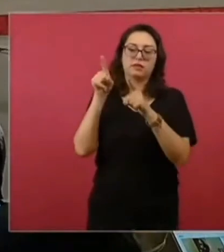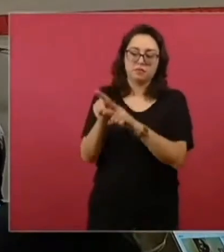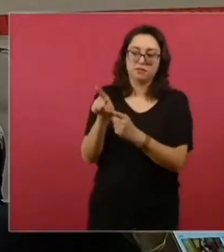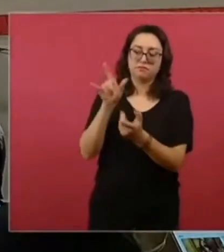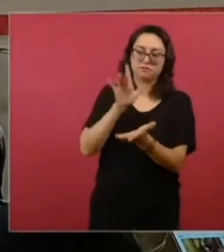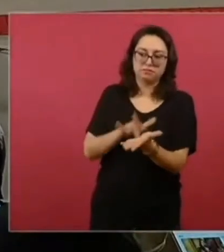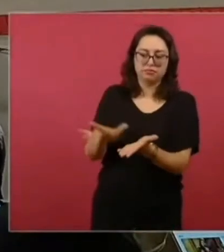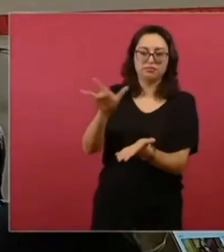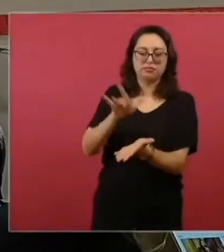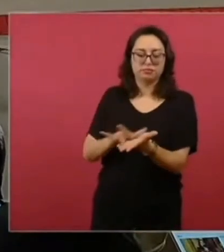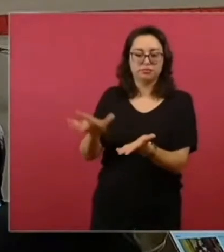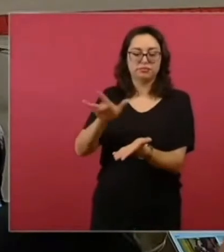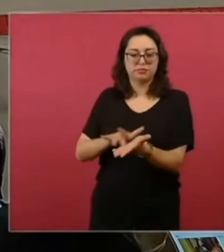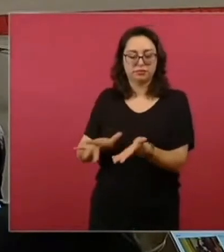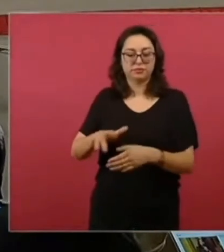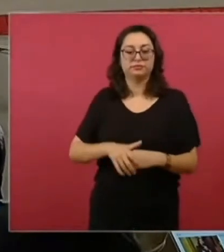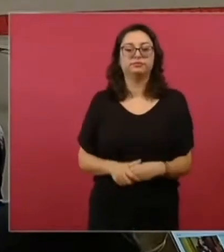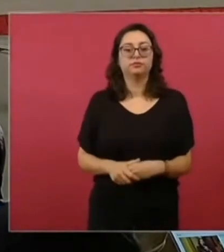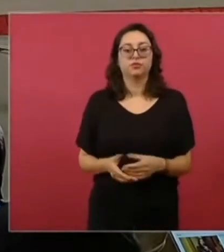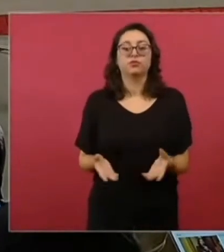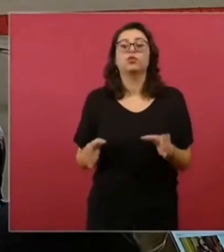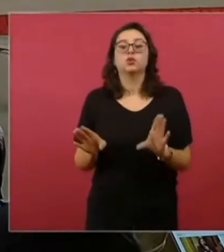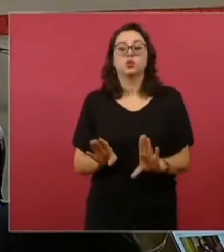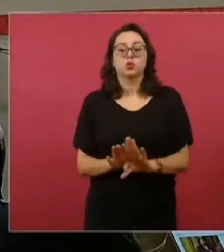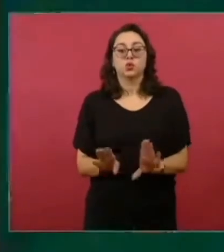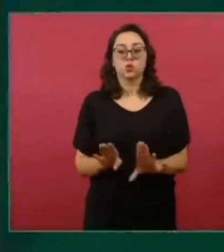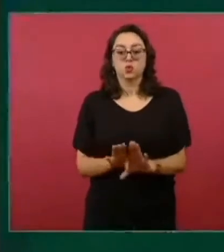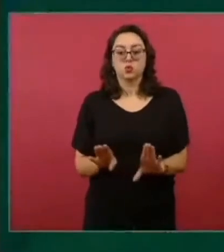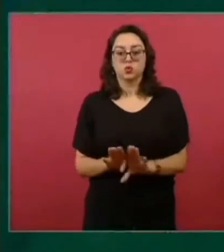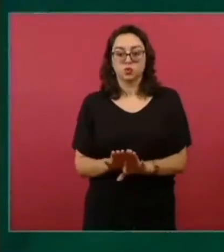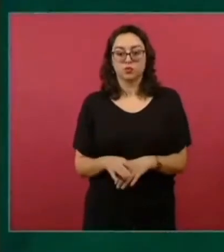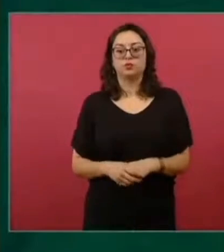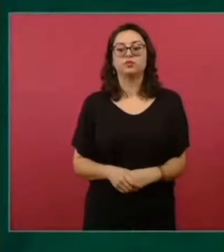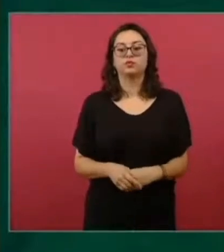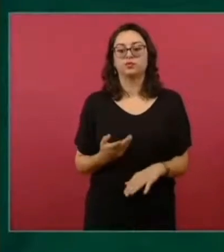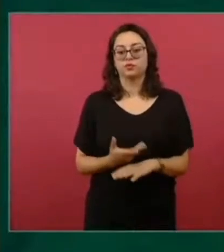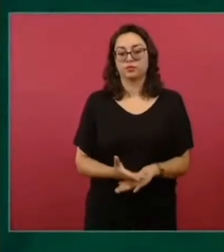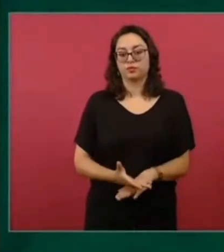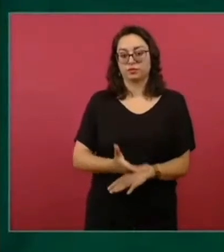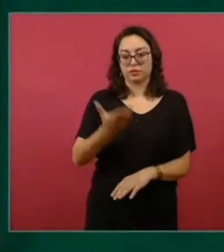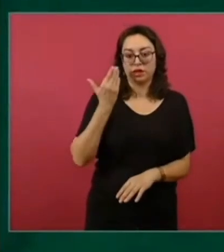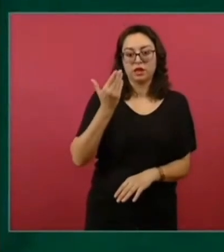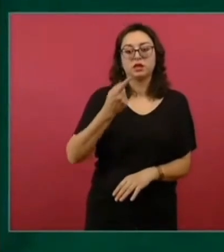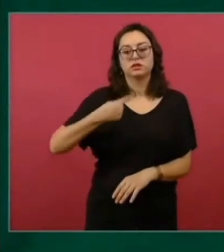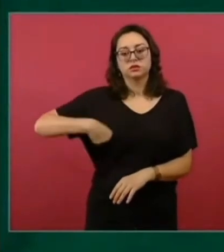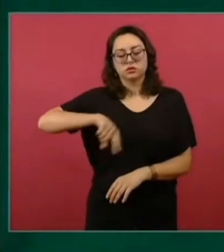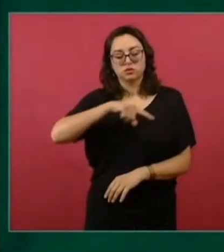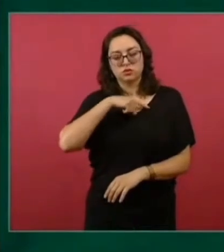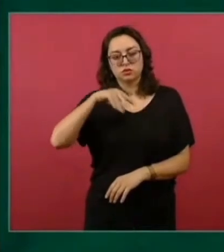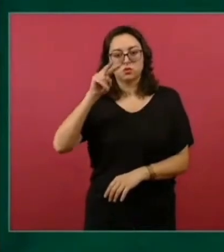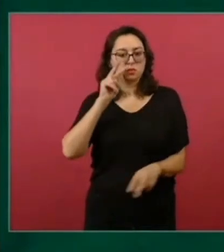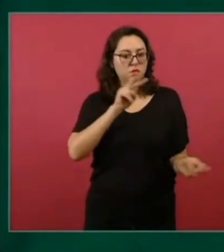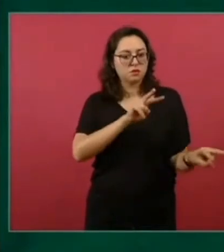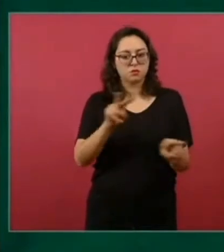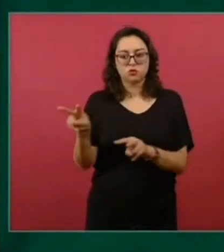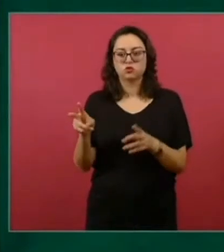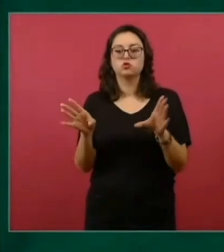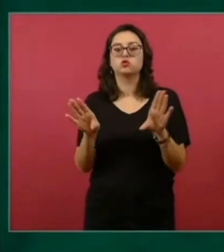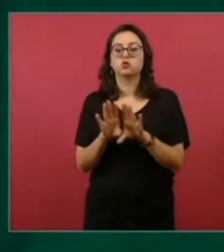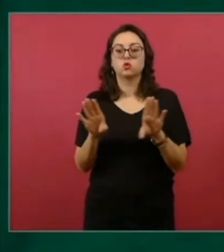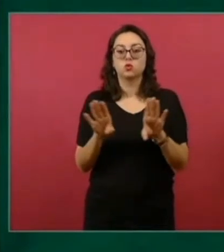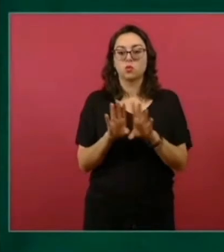asesoría. Entonces, ¿qué es lo que sucede? Nosotros tuvimos un diagnóstico donde vimos que la mejor forma de generar desarrollo es